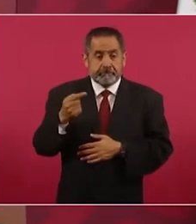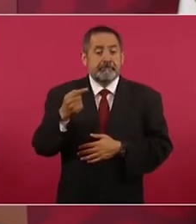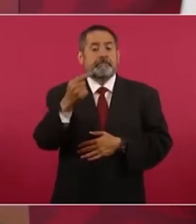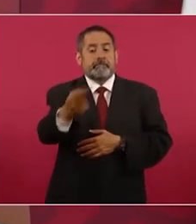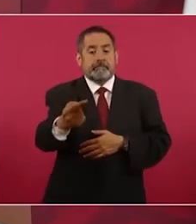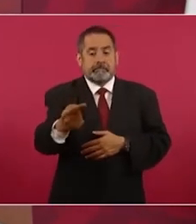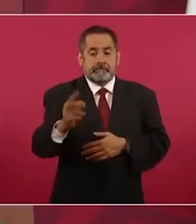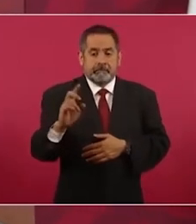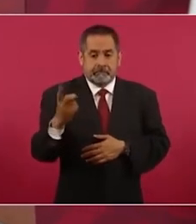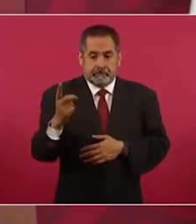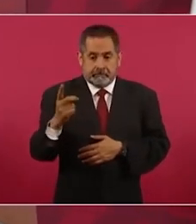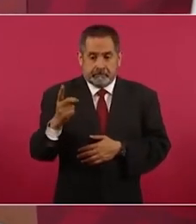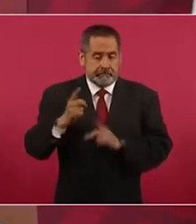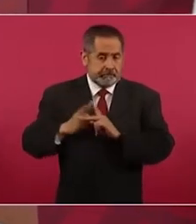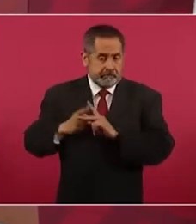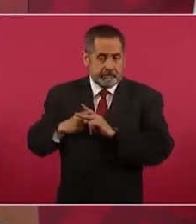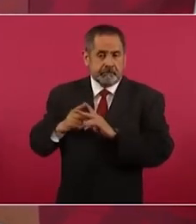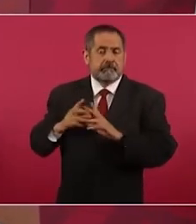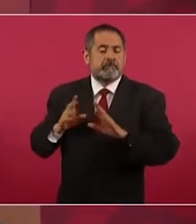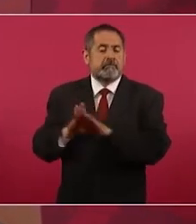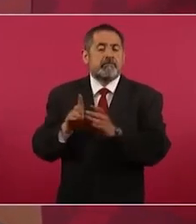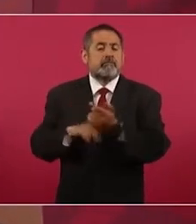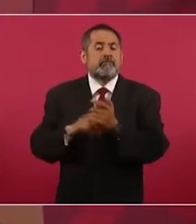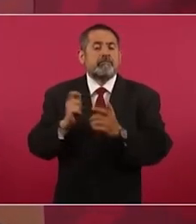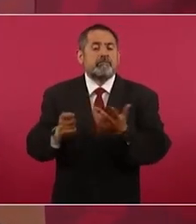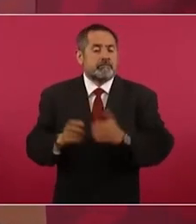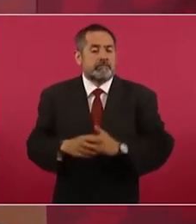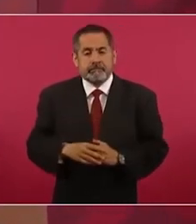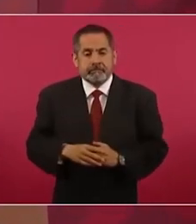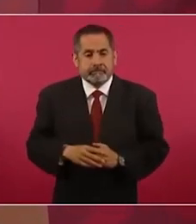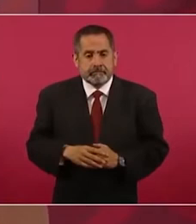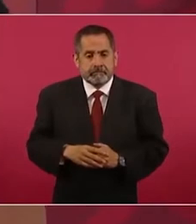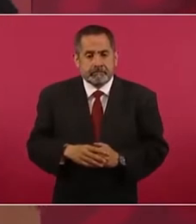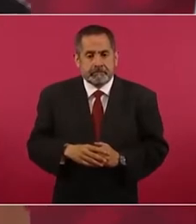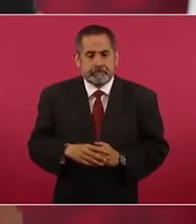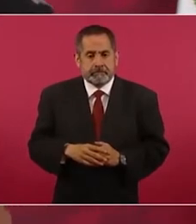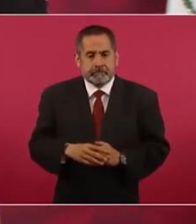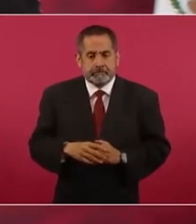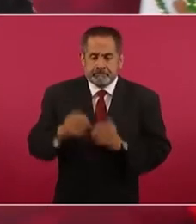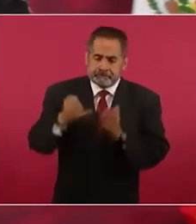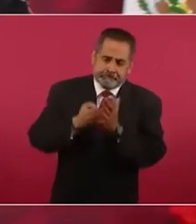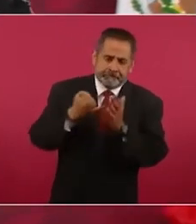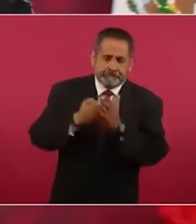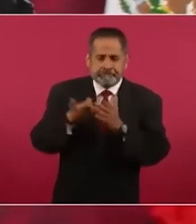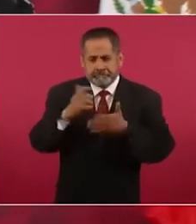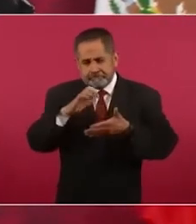según las cuentas quitando impuestos